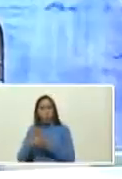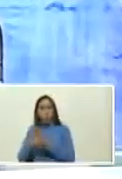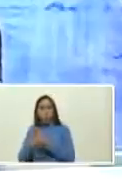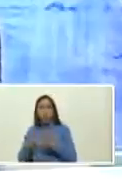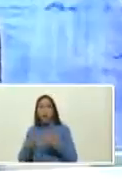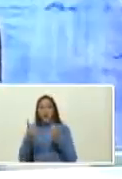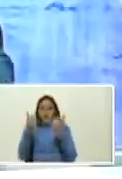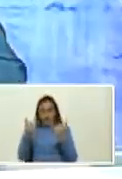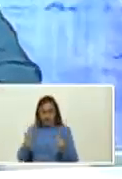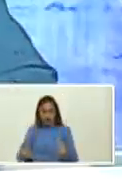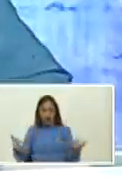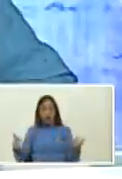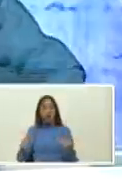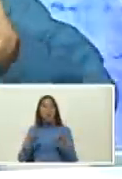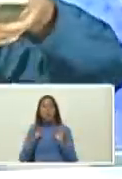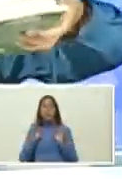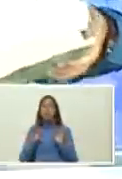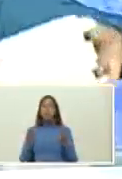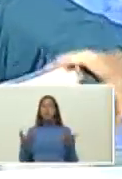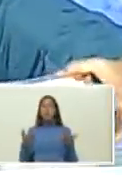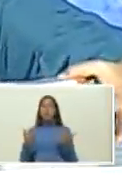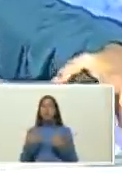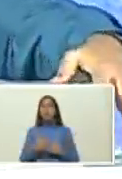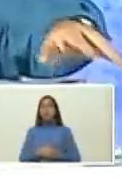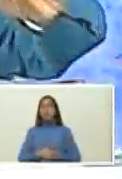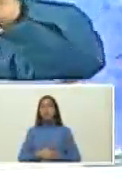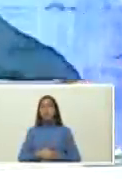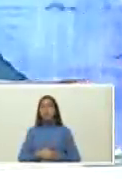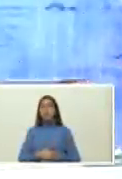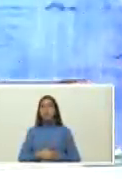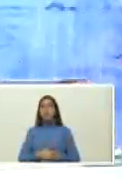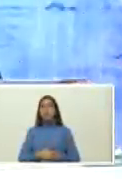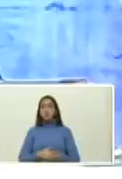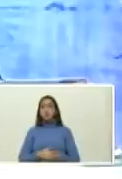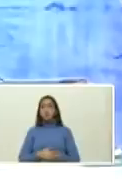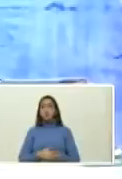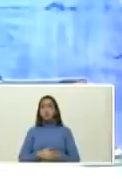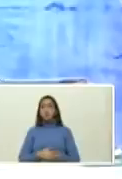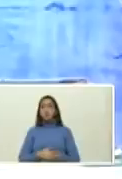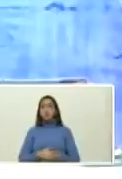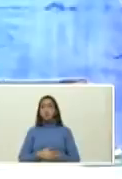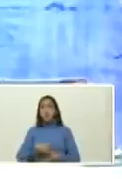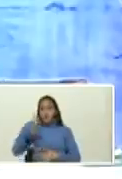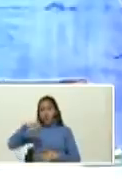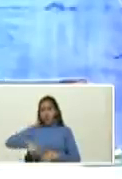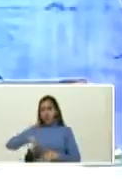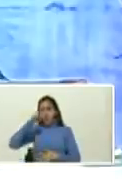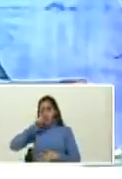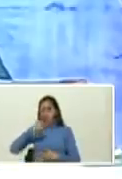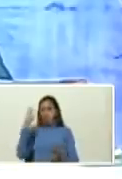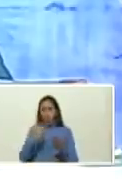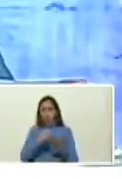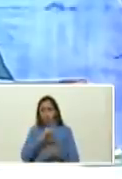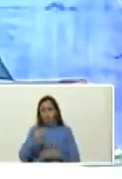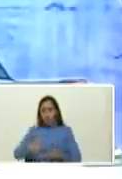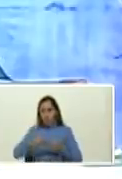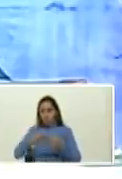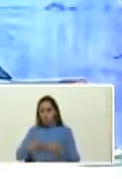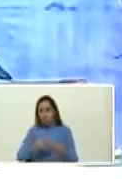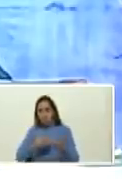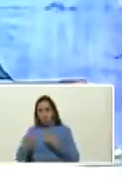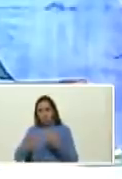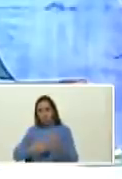recientes y muy actuales de este año 2021 para la Feria